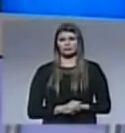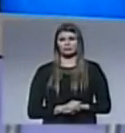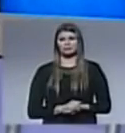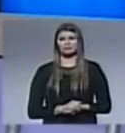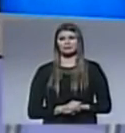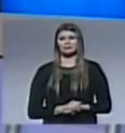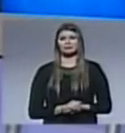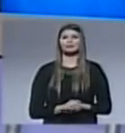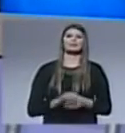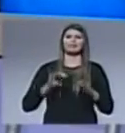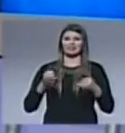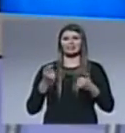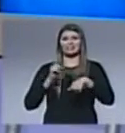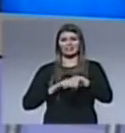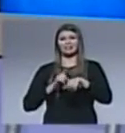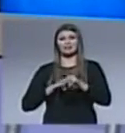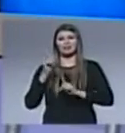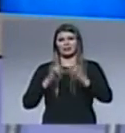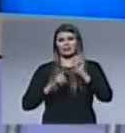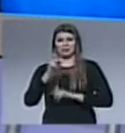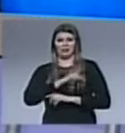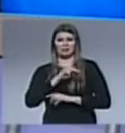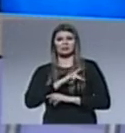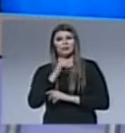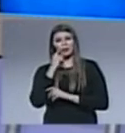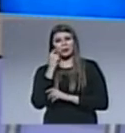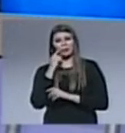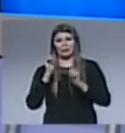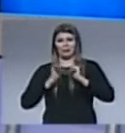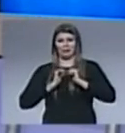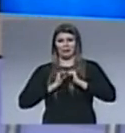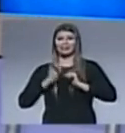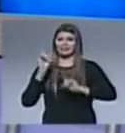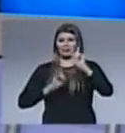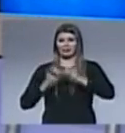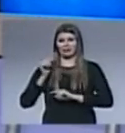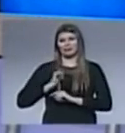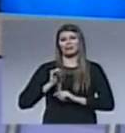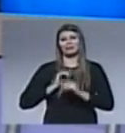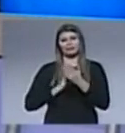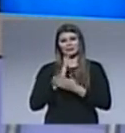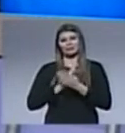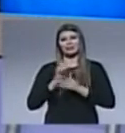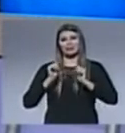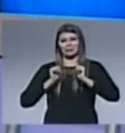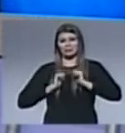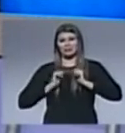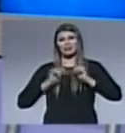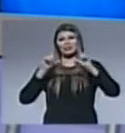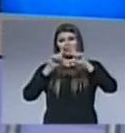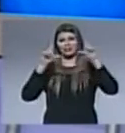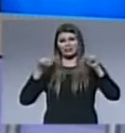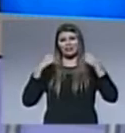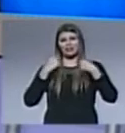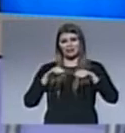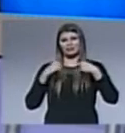y llegó el momento que muchos hombres estaban esperando y por qué no también las señoras de la casa estamos hablando del momento de